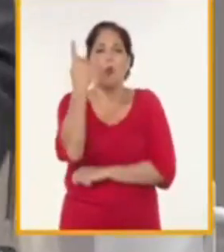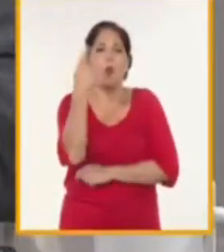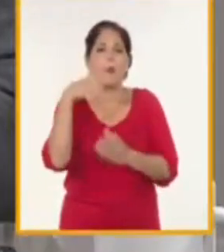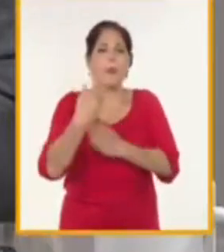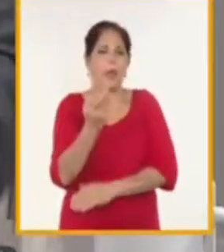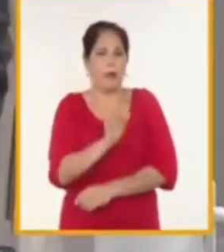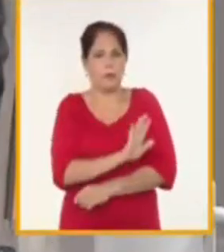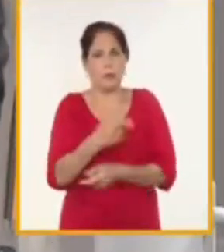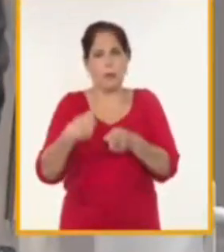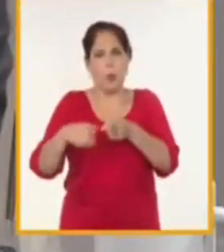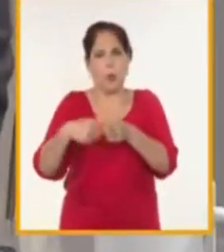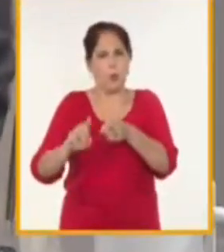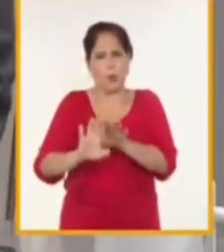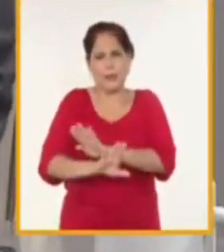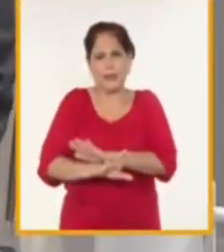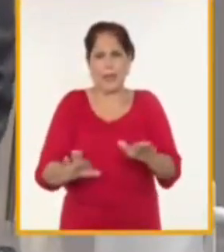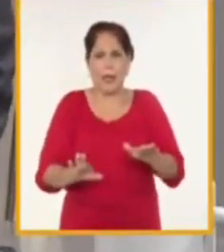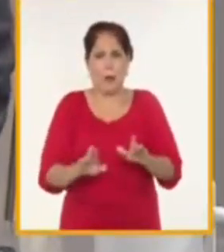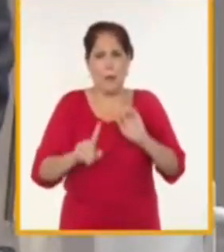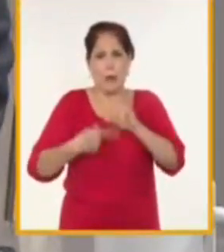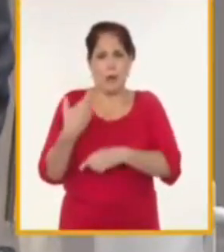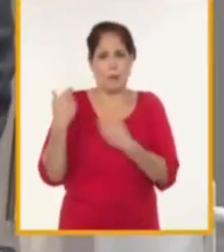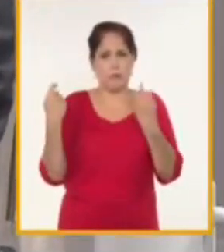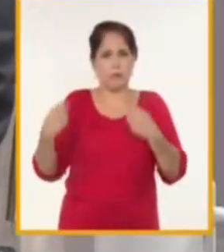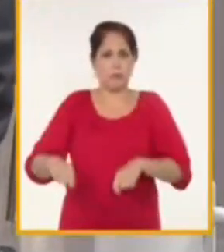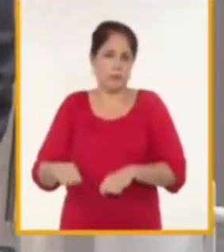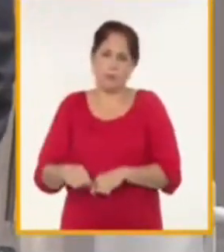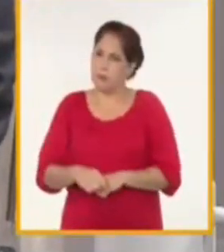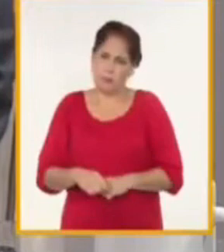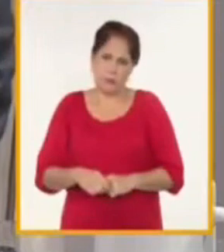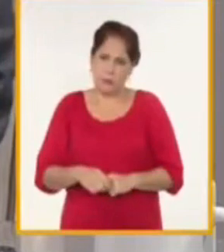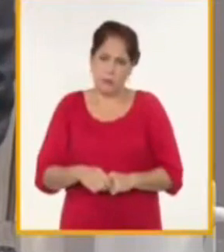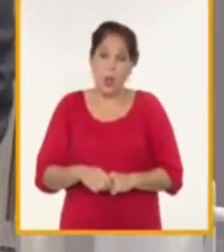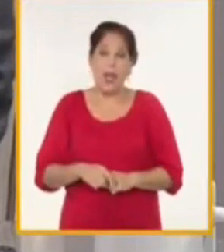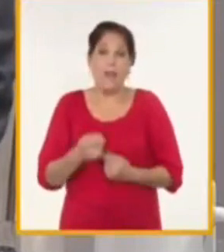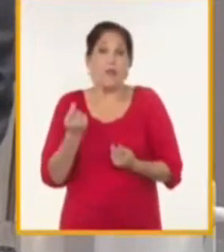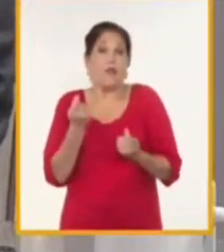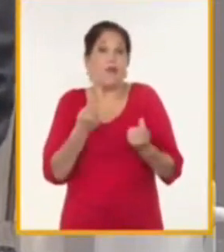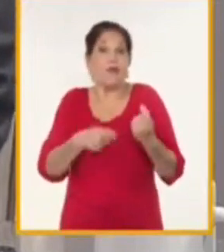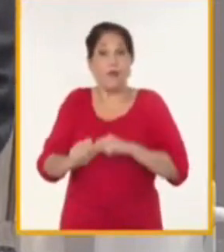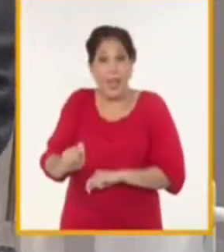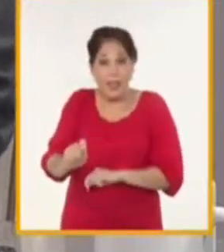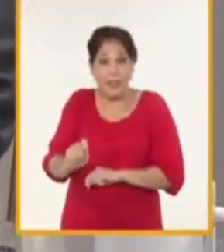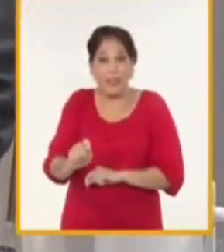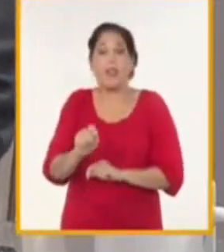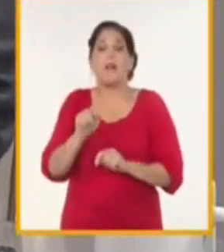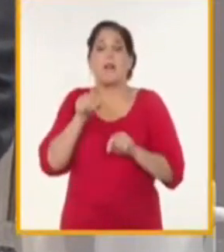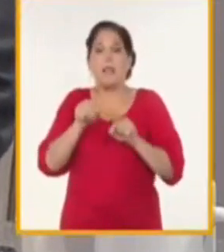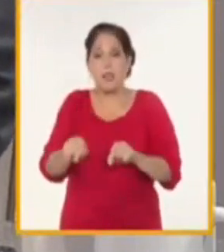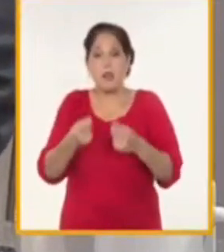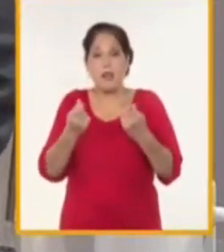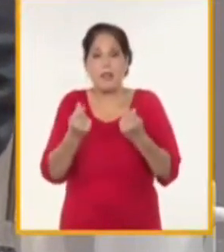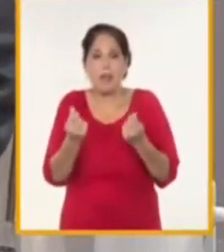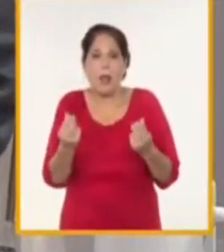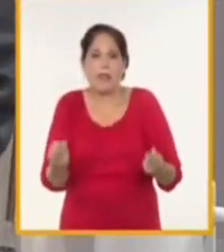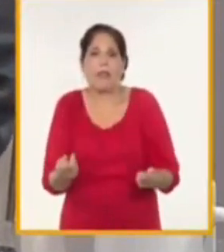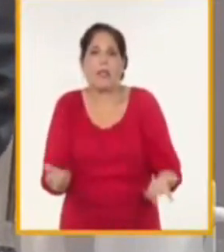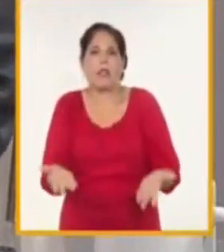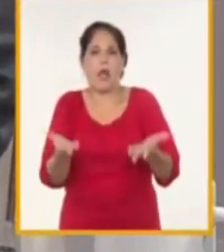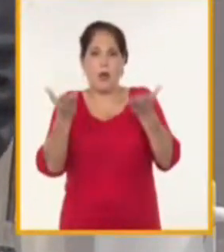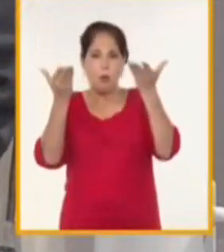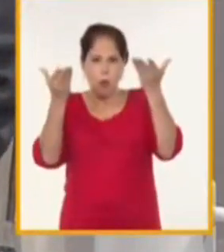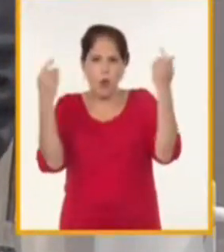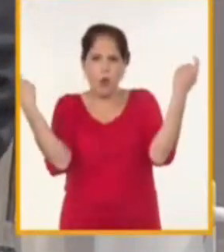producto para que usted produzca determinado bien o vender para satisfacer una necesidad de algo específico en una industria sino